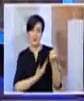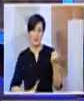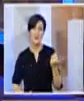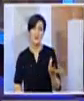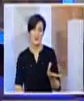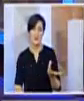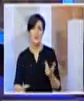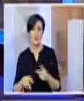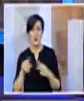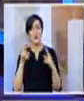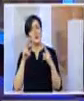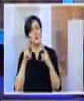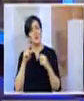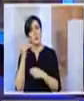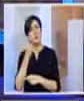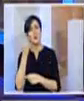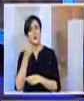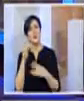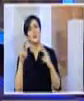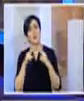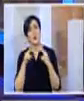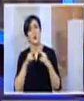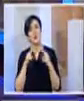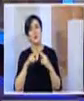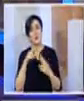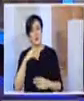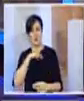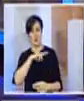acerca del derecho electoral que nos asiste dentro de la República de Guatemala y es importante